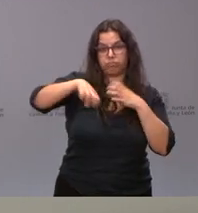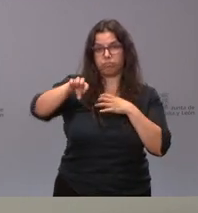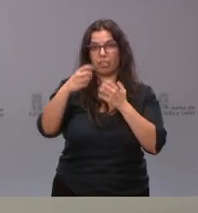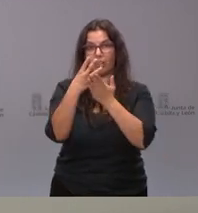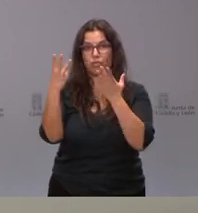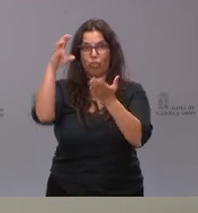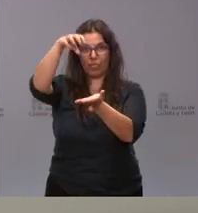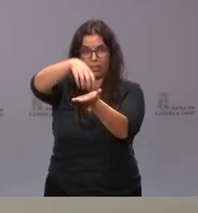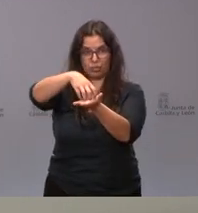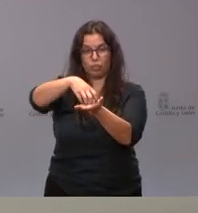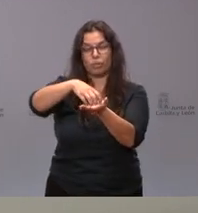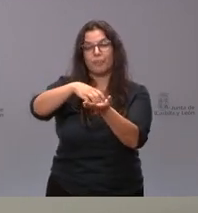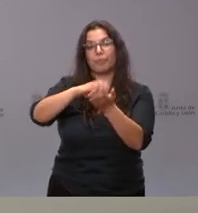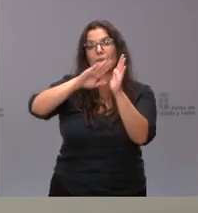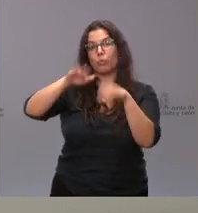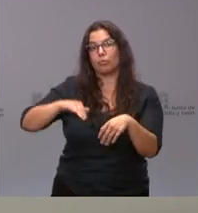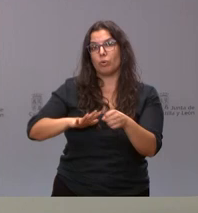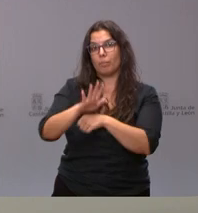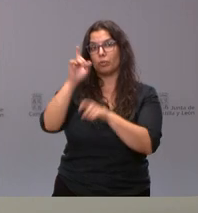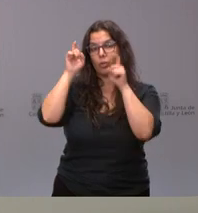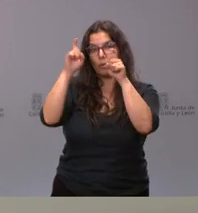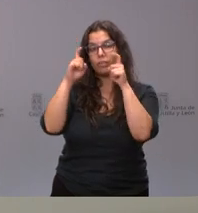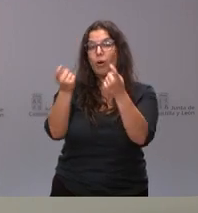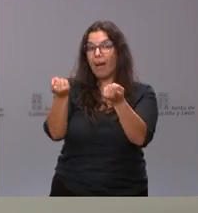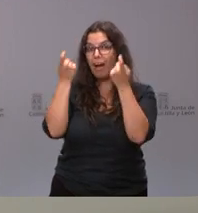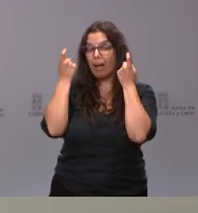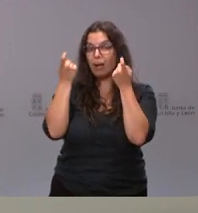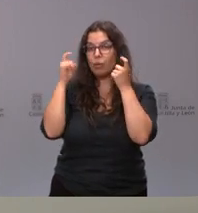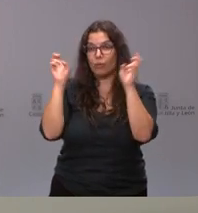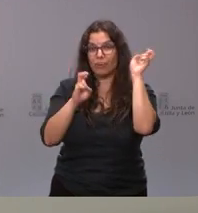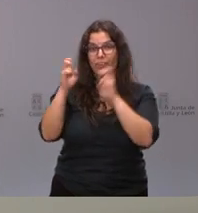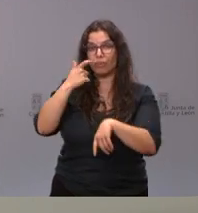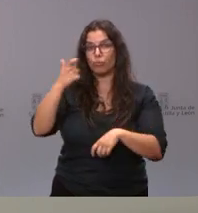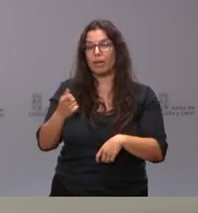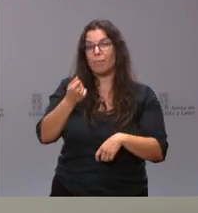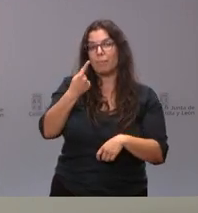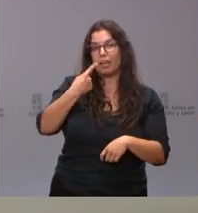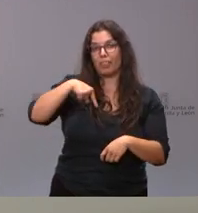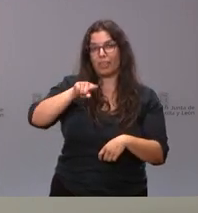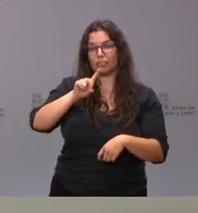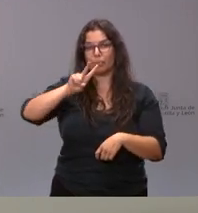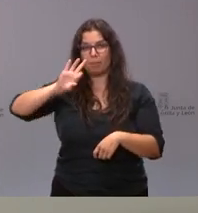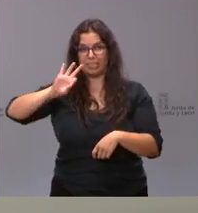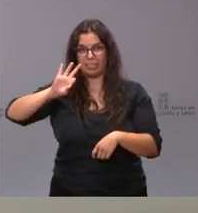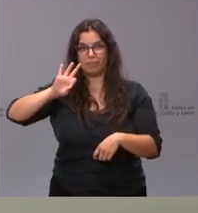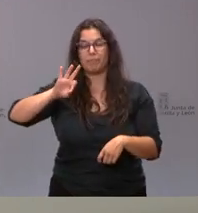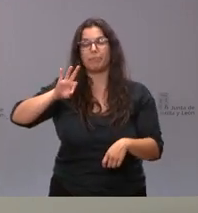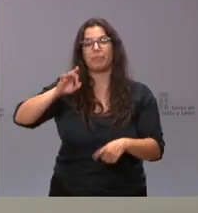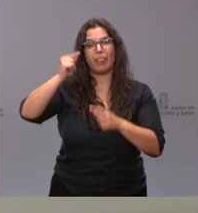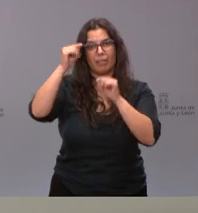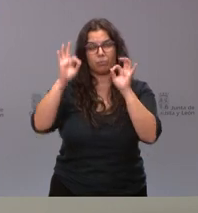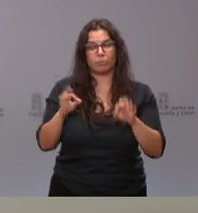centros. Y, finalmente, en el ámbito educativo, alumnos procedentes de Ucrania 1.120. Estos son los datos. 3